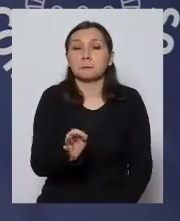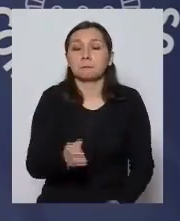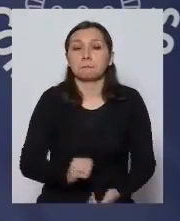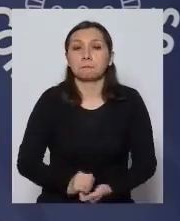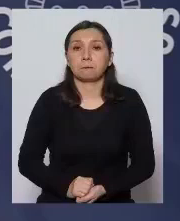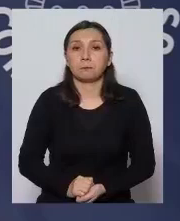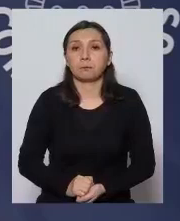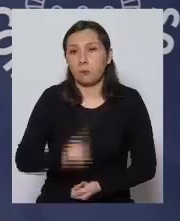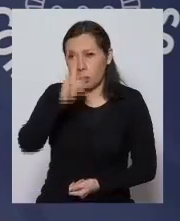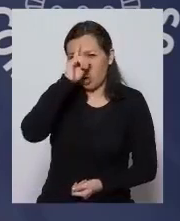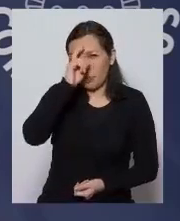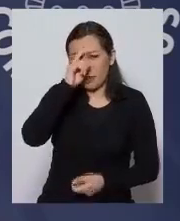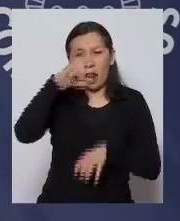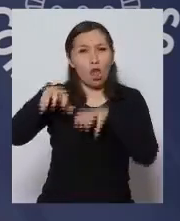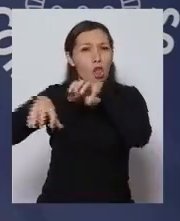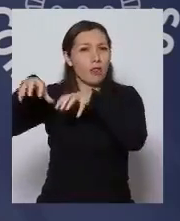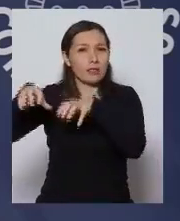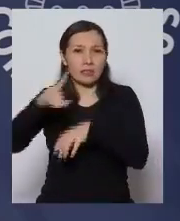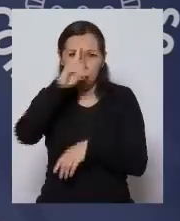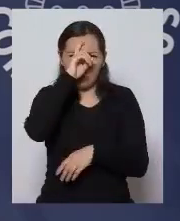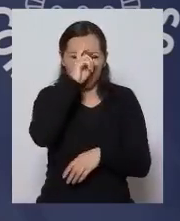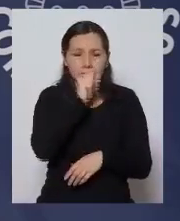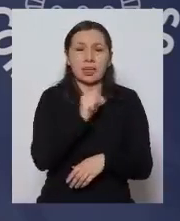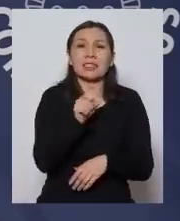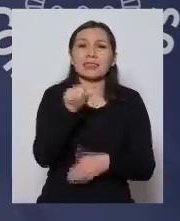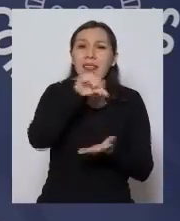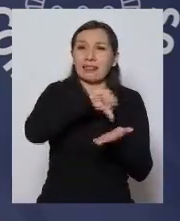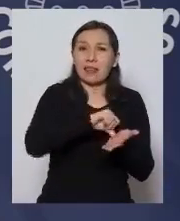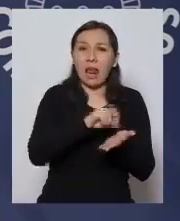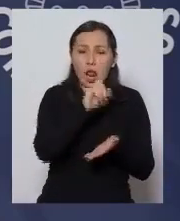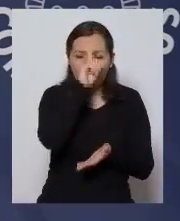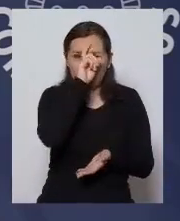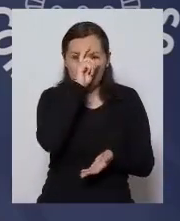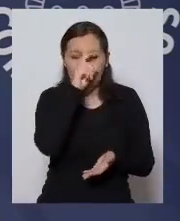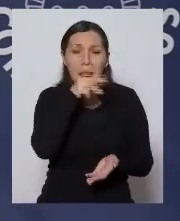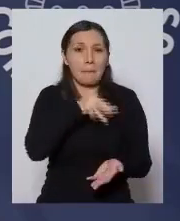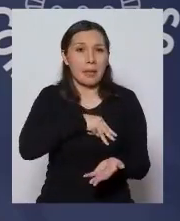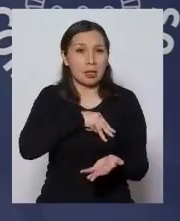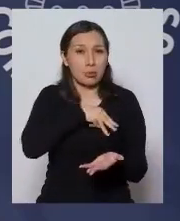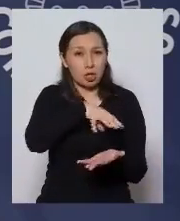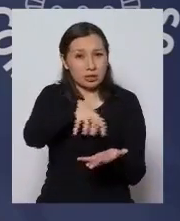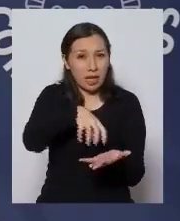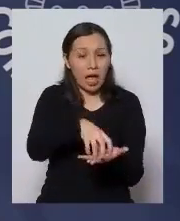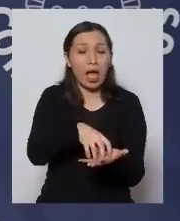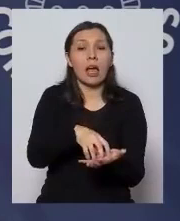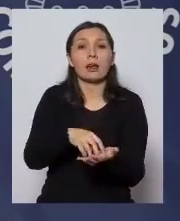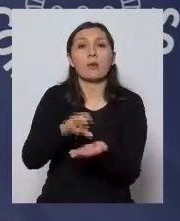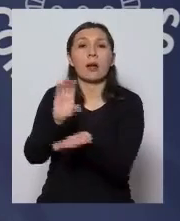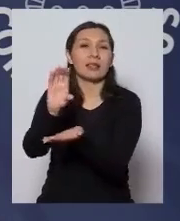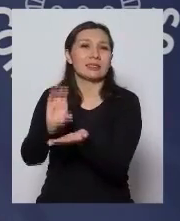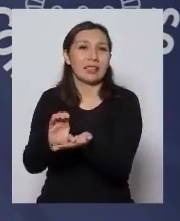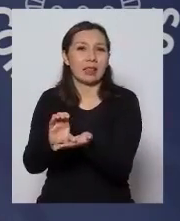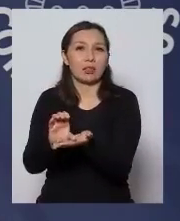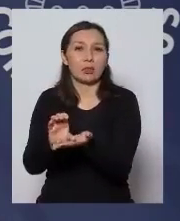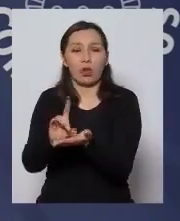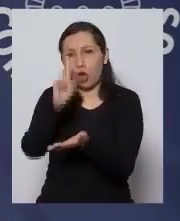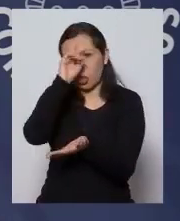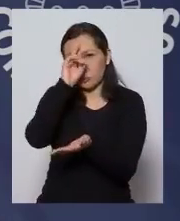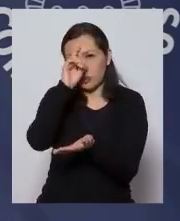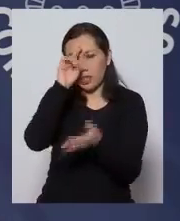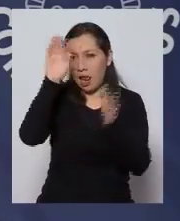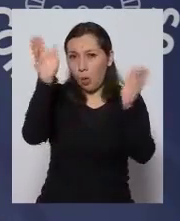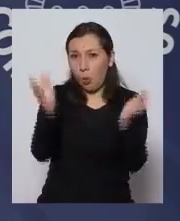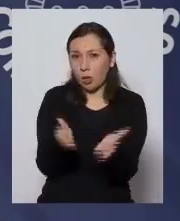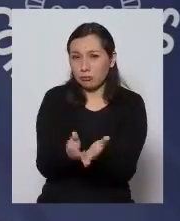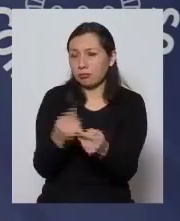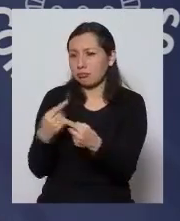la clínica cordillera la puesta central hospital metropolitano el centro hospitalario